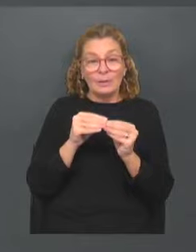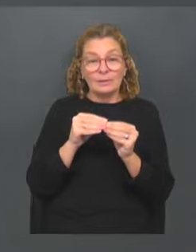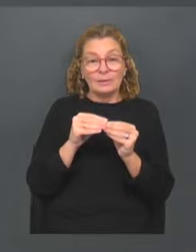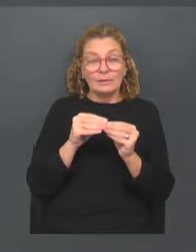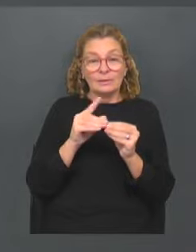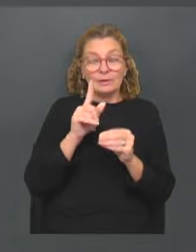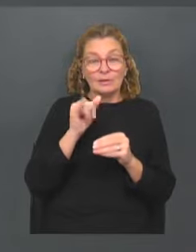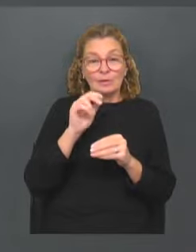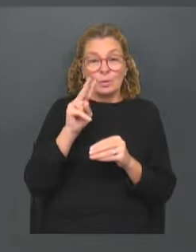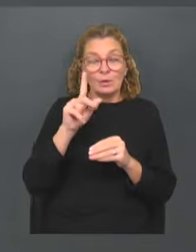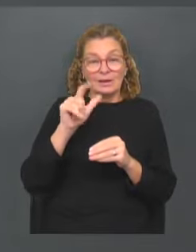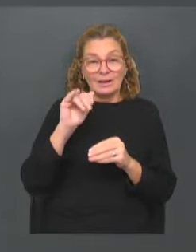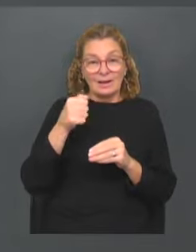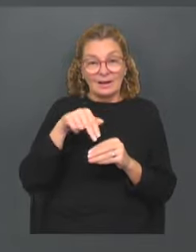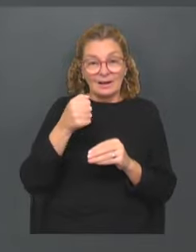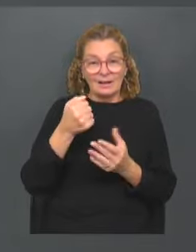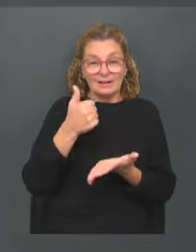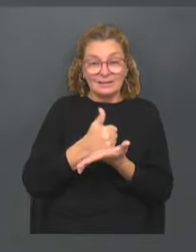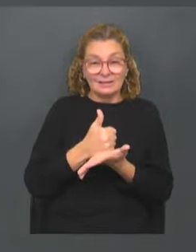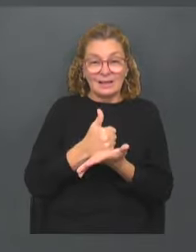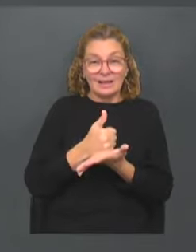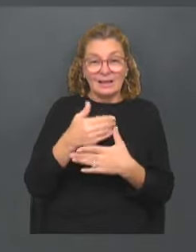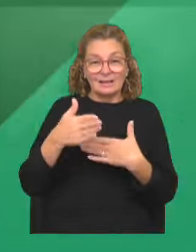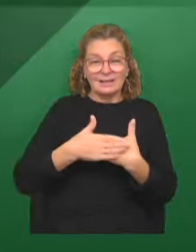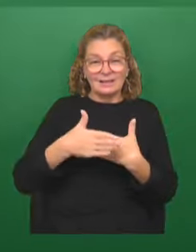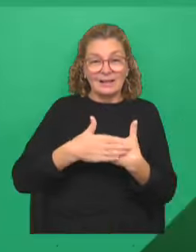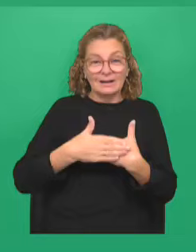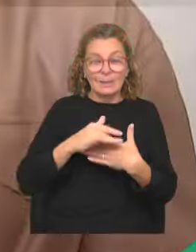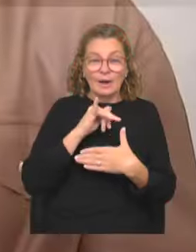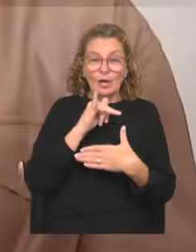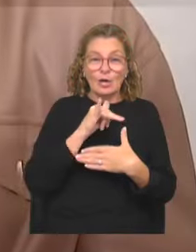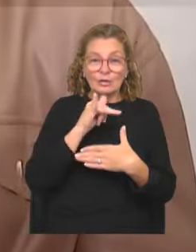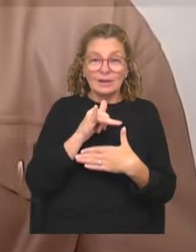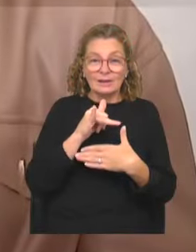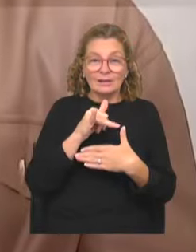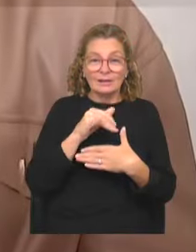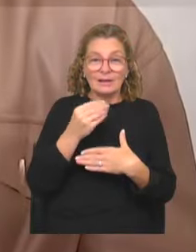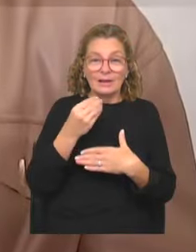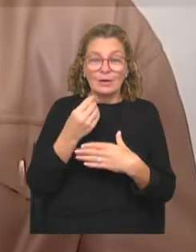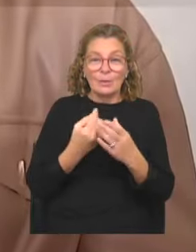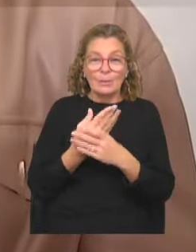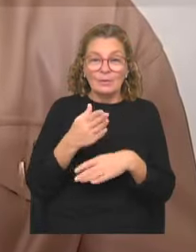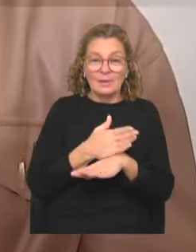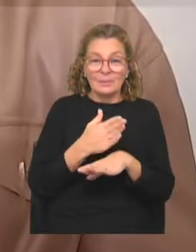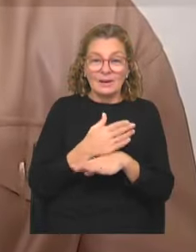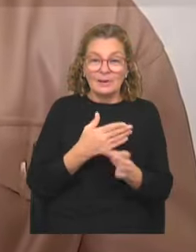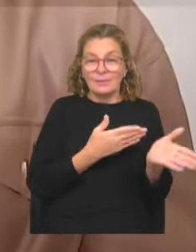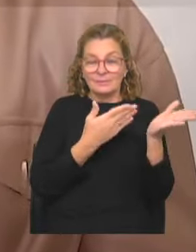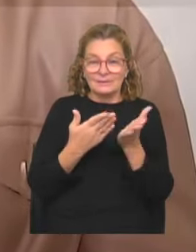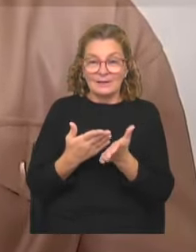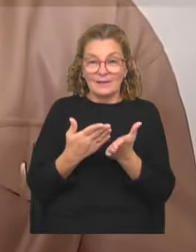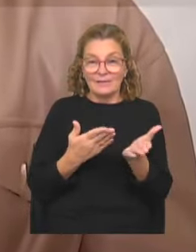a Giuliana Perdomo, que está por allí cerquita para contarnos a ver qué novedades tiene temprano. Giuliana, adelante.